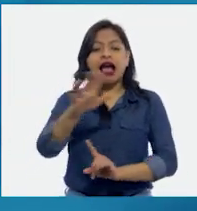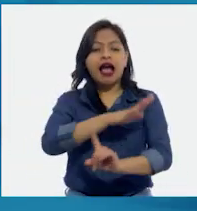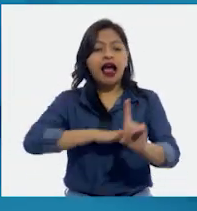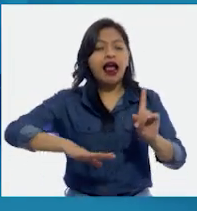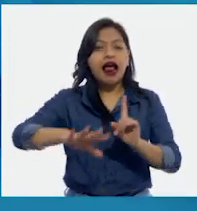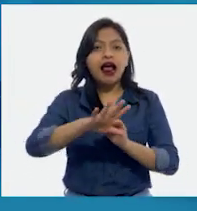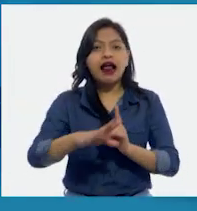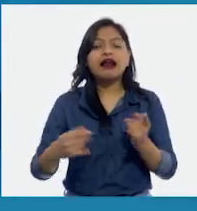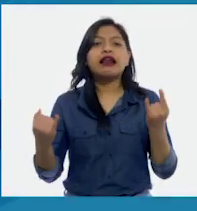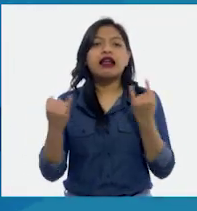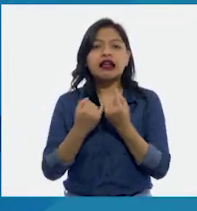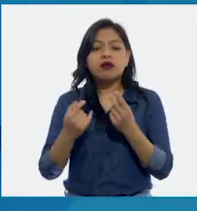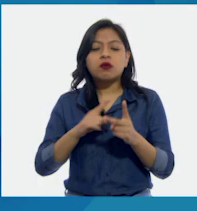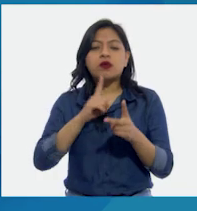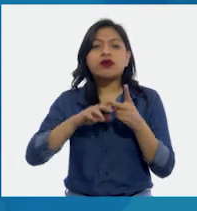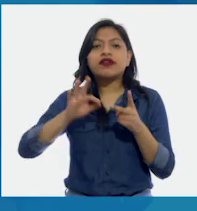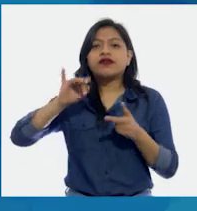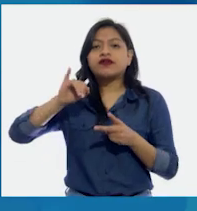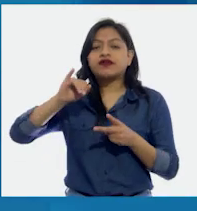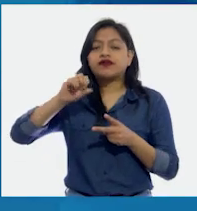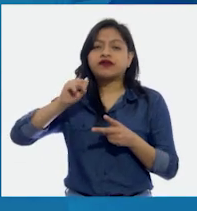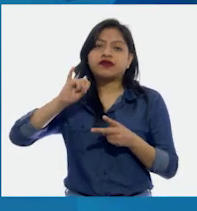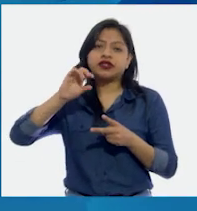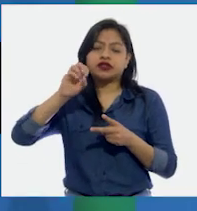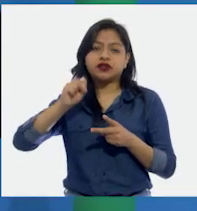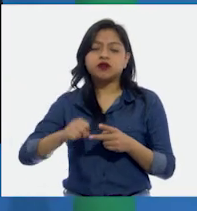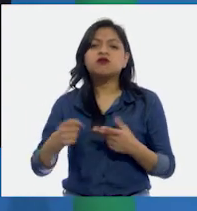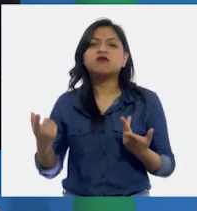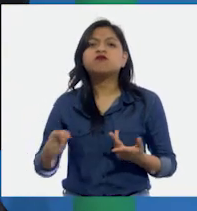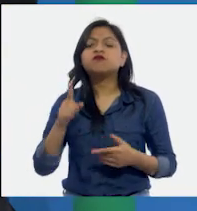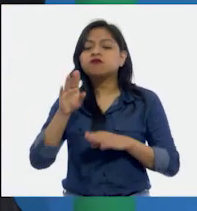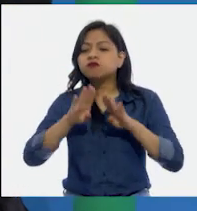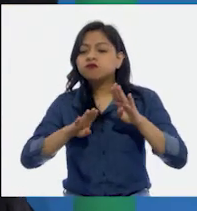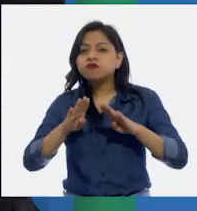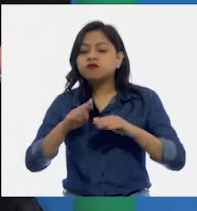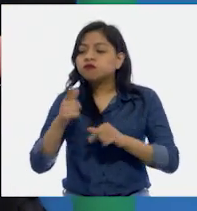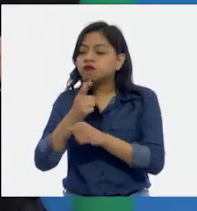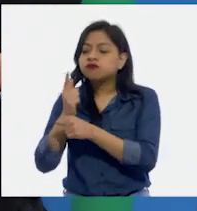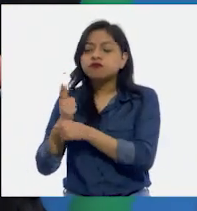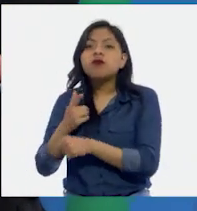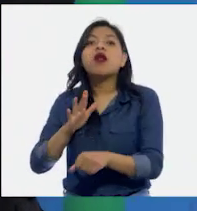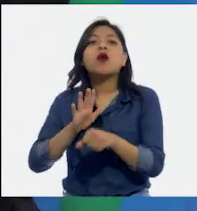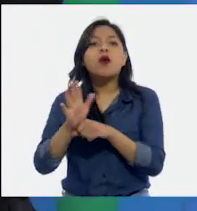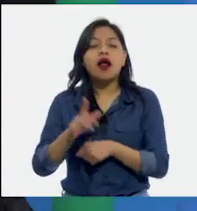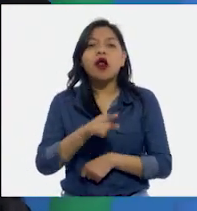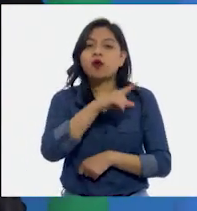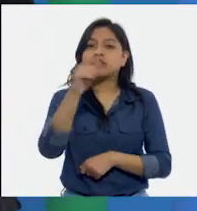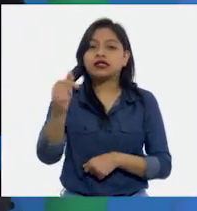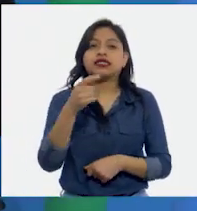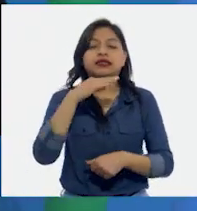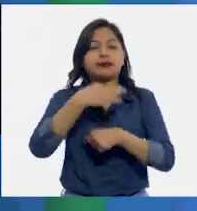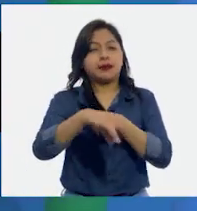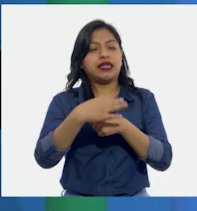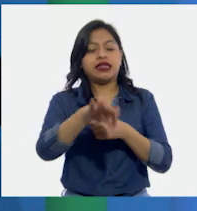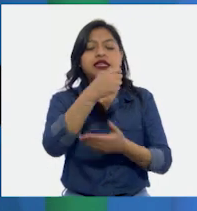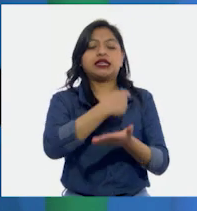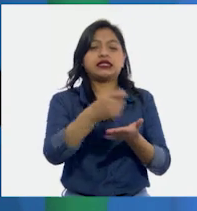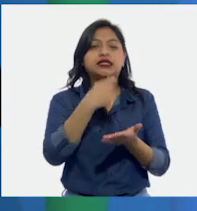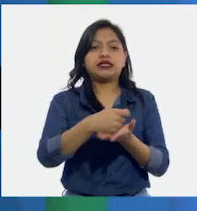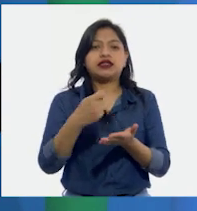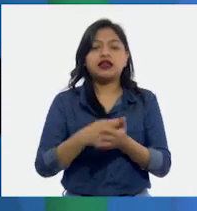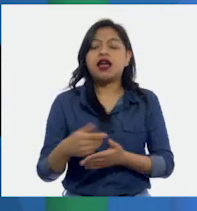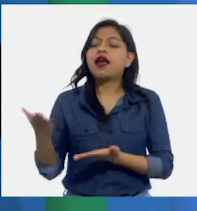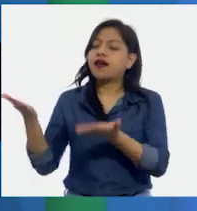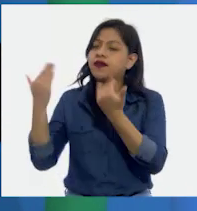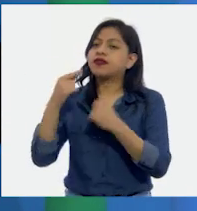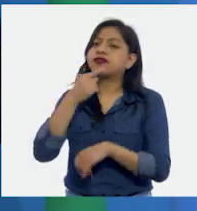biológicos pudiste identificar? En lo que las y los estudiantes anotan, dime Juan